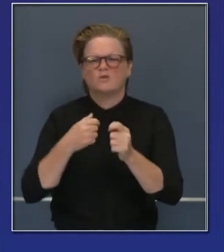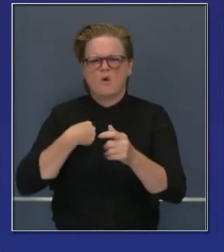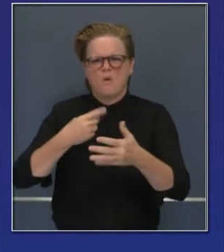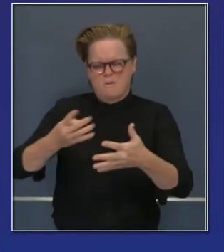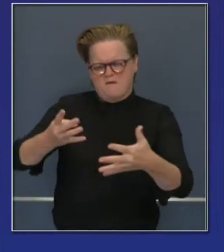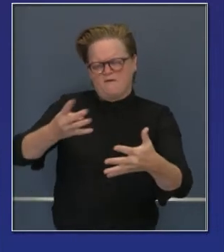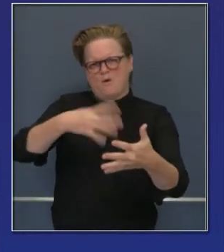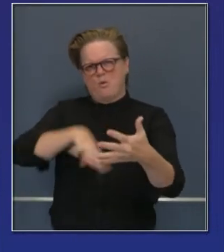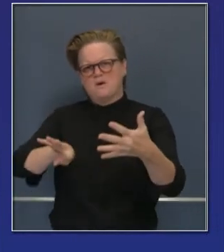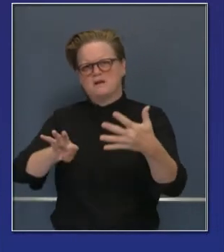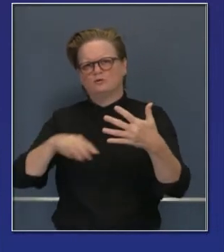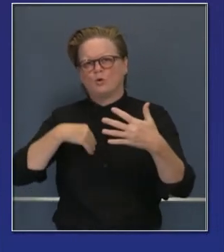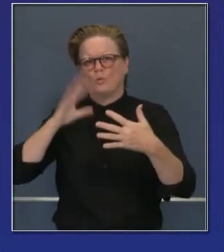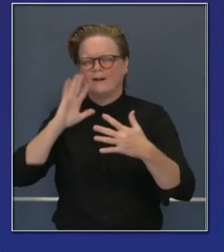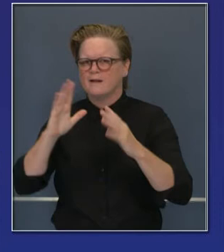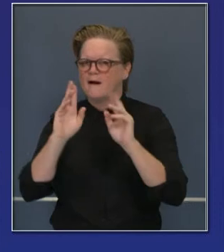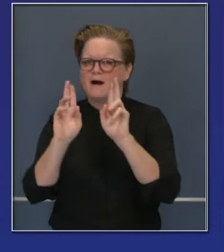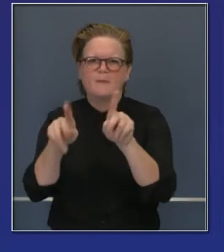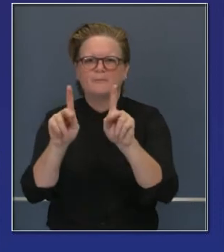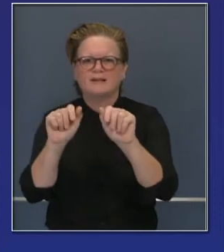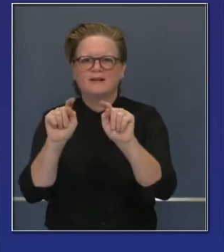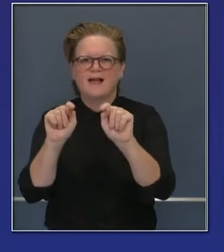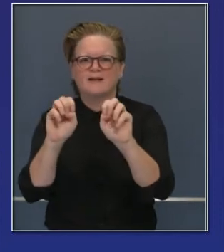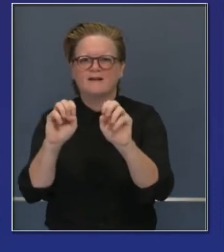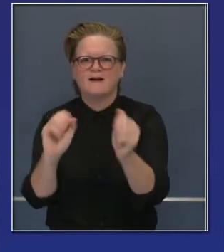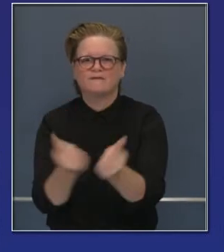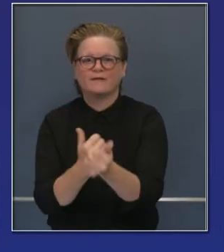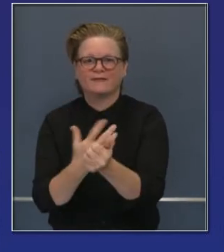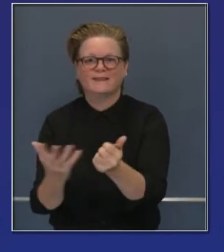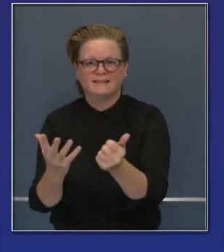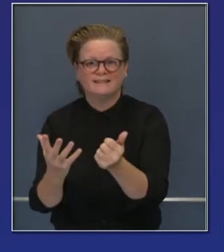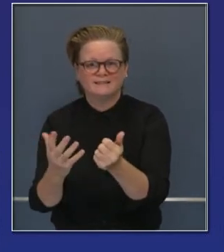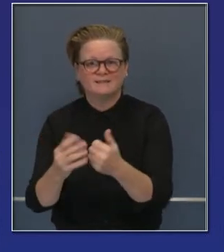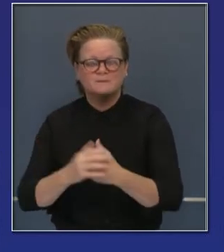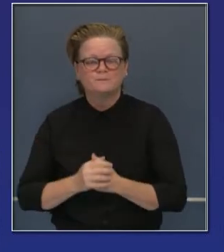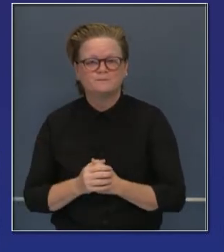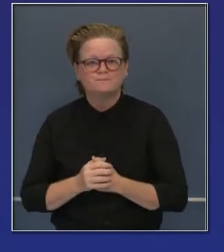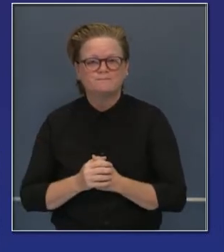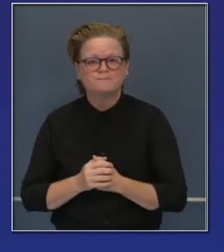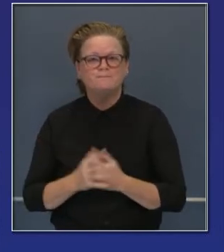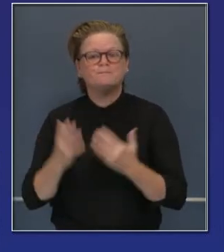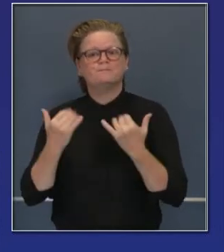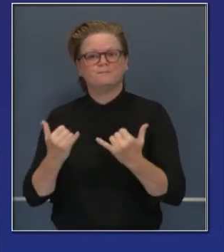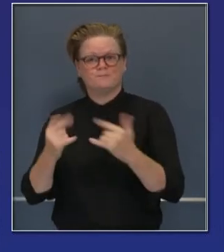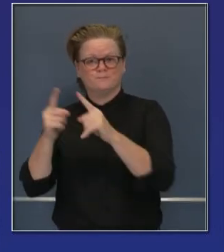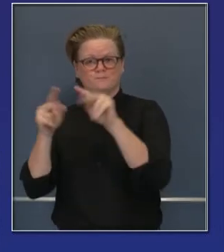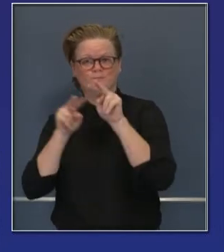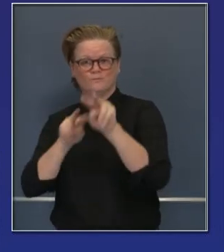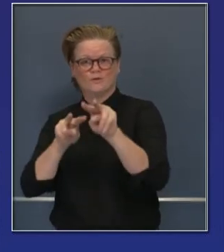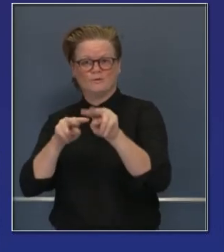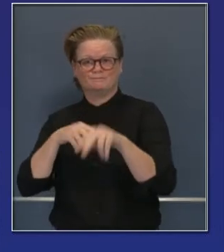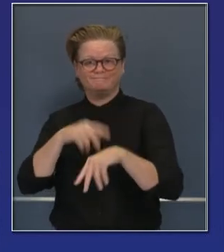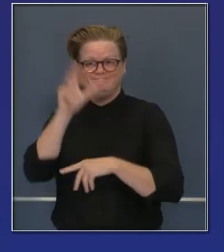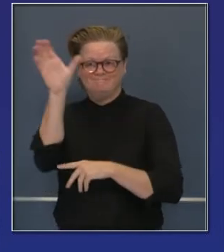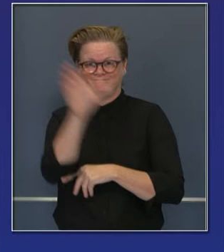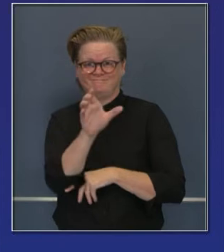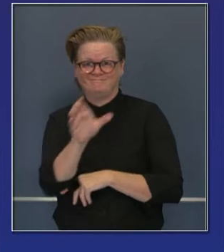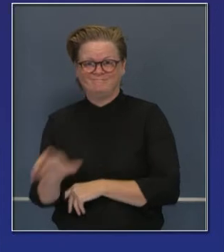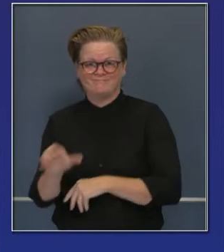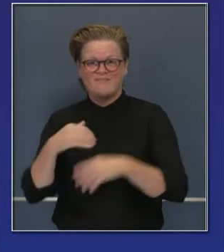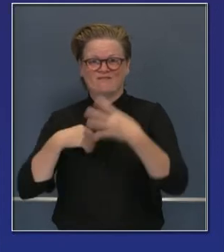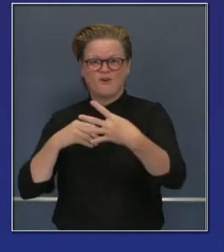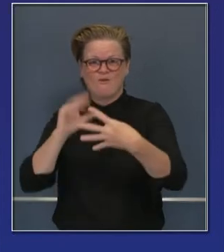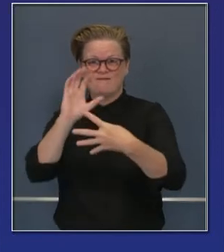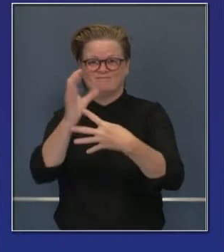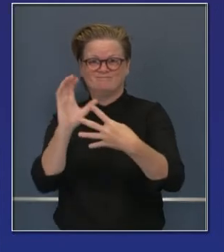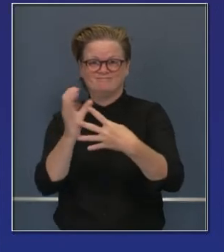semanas de la orden de quedarse en casa con actividades no esenciales. Les voy a recordar